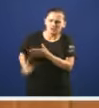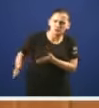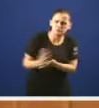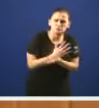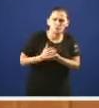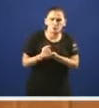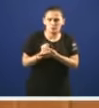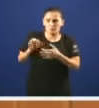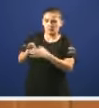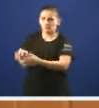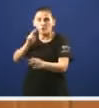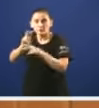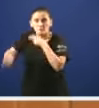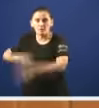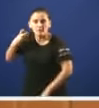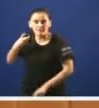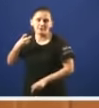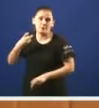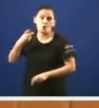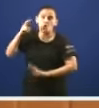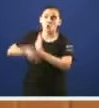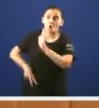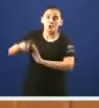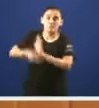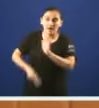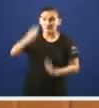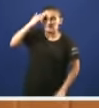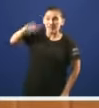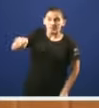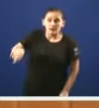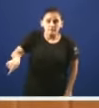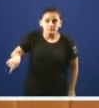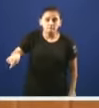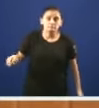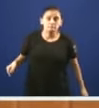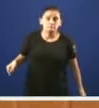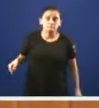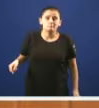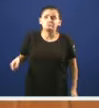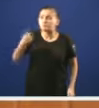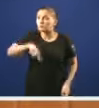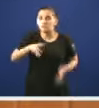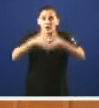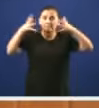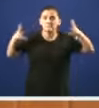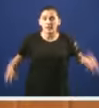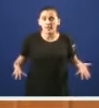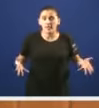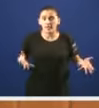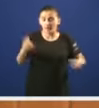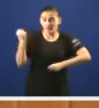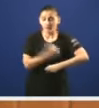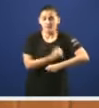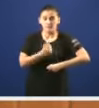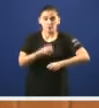necesario como modificacións de carácter normativo mentras eso acontecía vostedes ampliaban en pleno Nadal